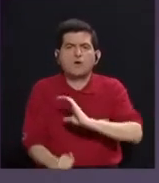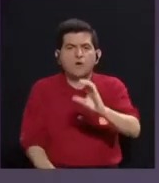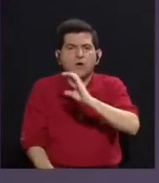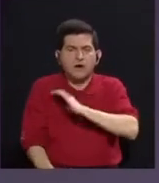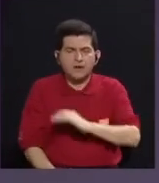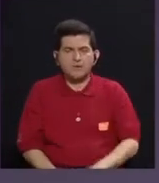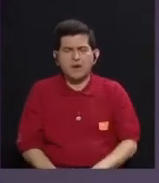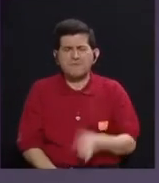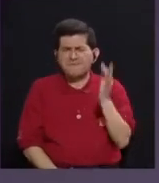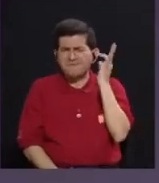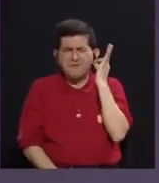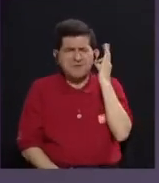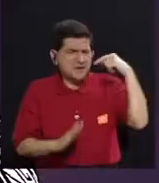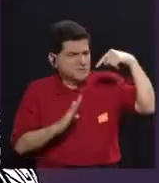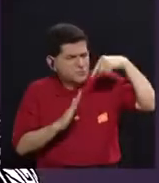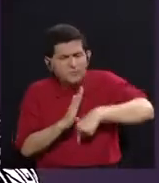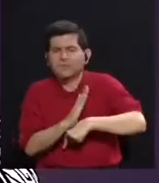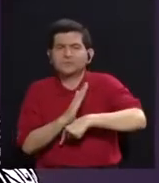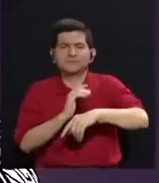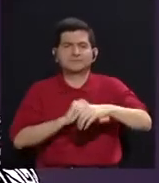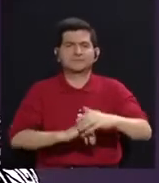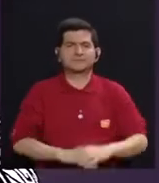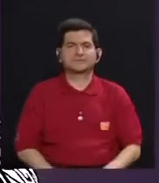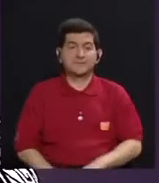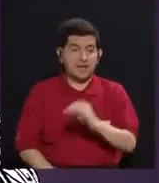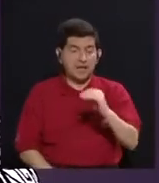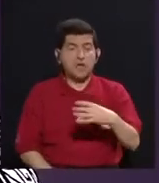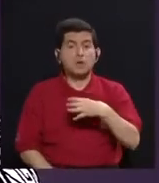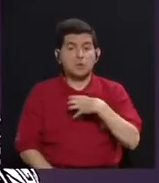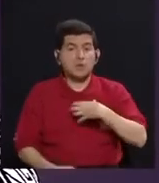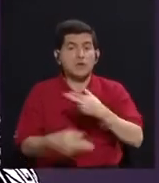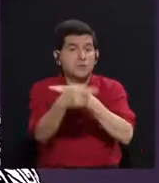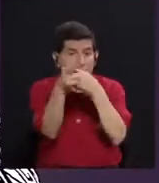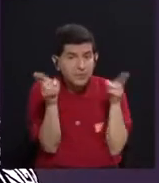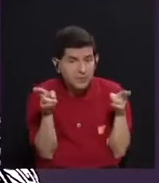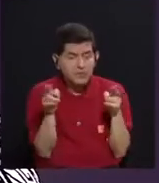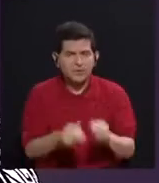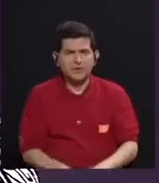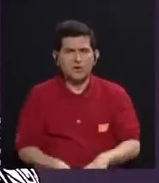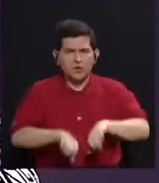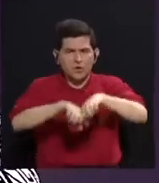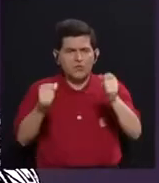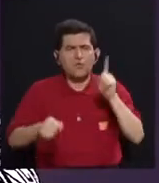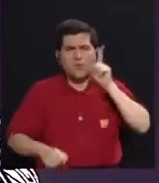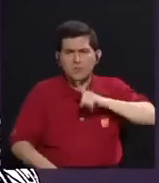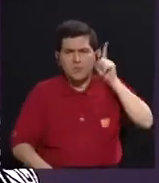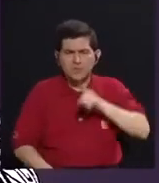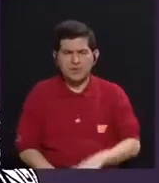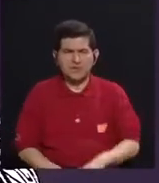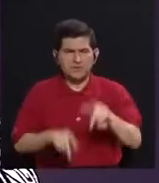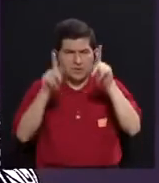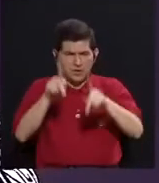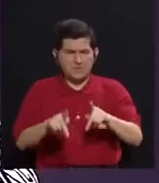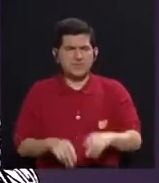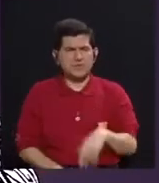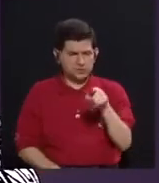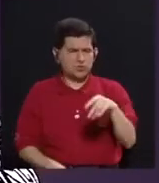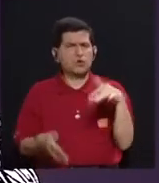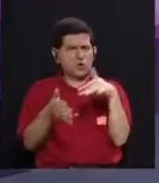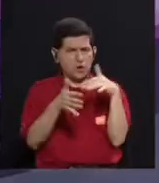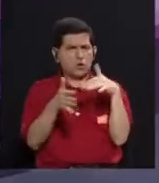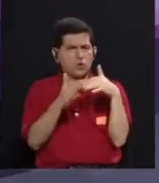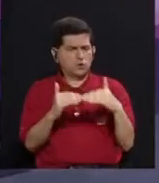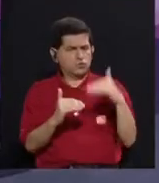hiperfemeninas también, y hiperregionalizadas. Se rompe un mito también, porque es una persona muy culta, realmente.